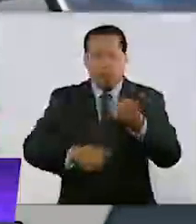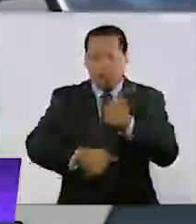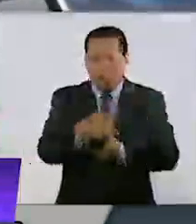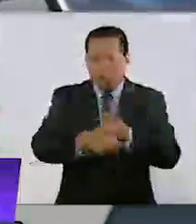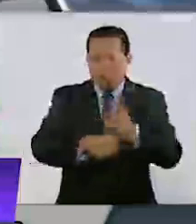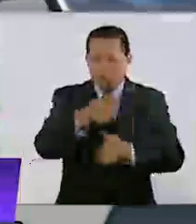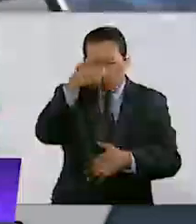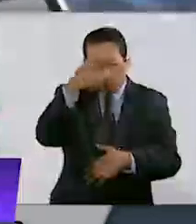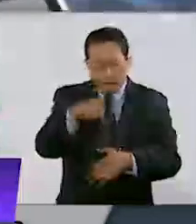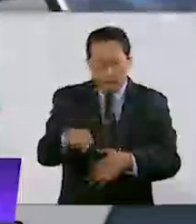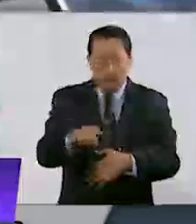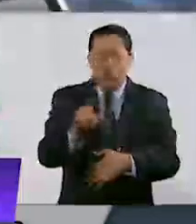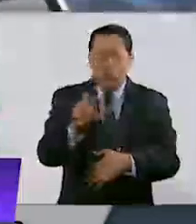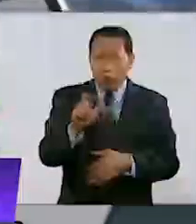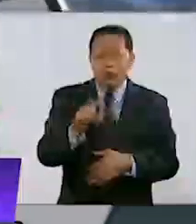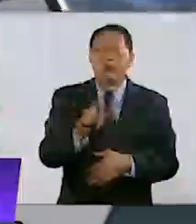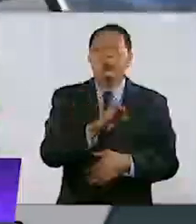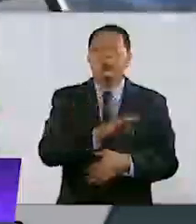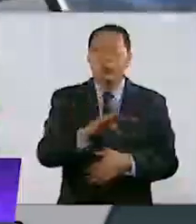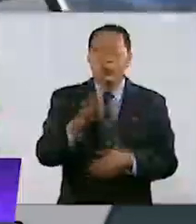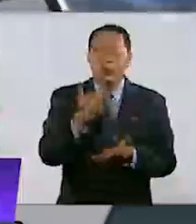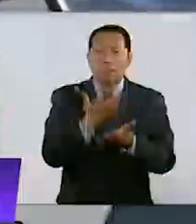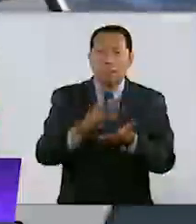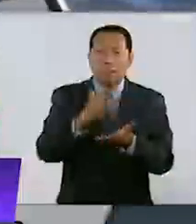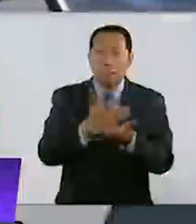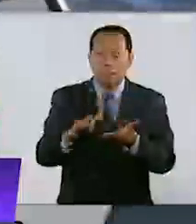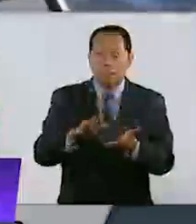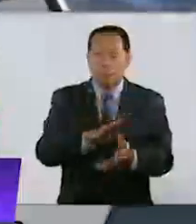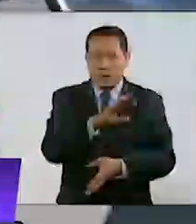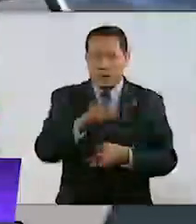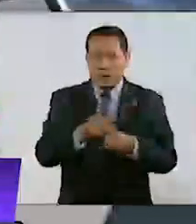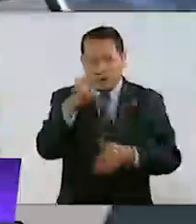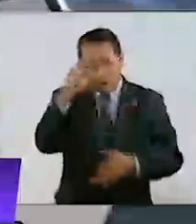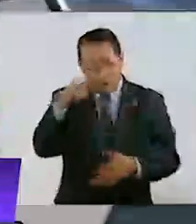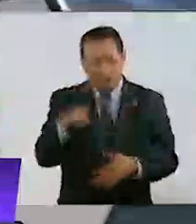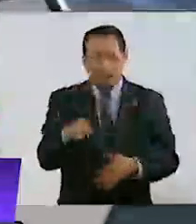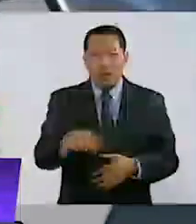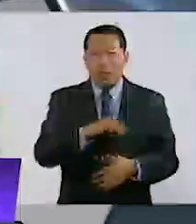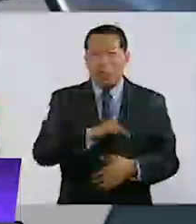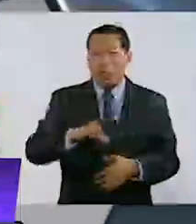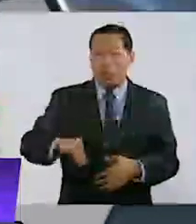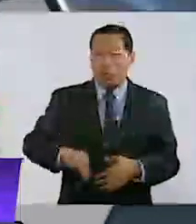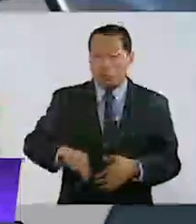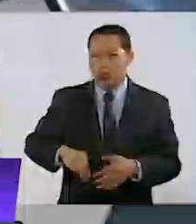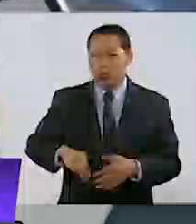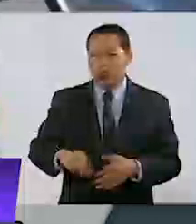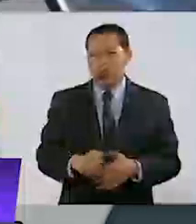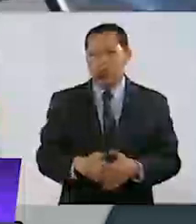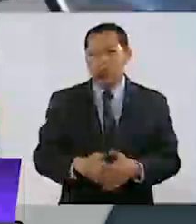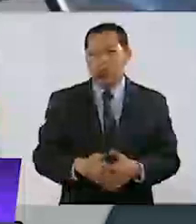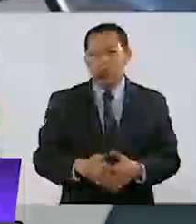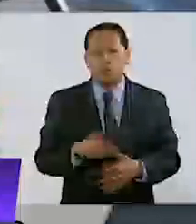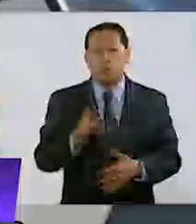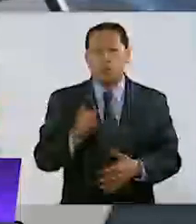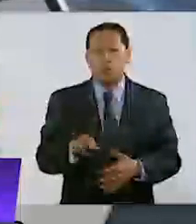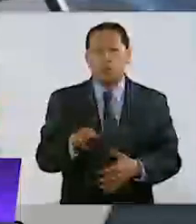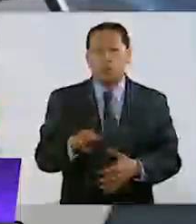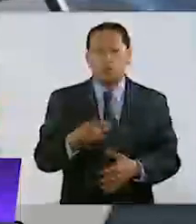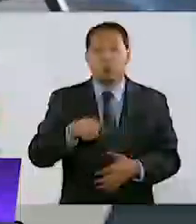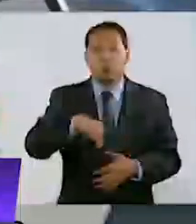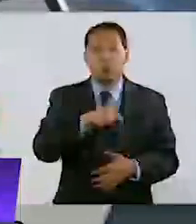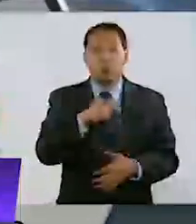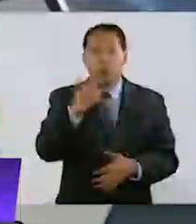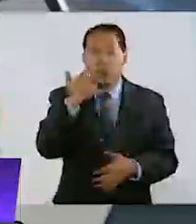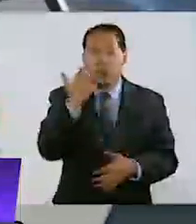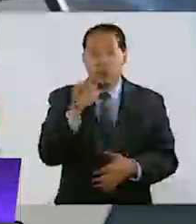hora de contratar algún crédito justamente para estos municipios más pequeños que hay en el país. Nosotros lo que estamos buscando